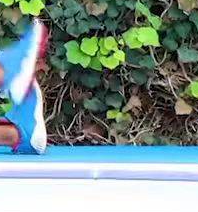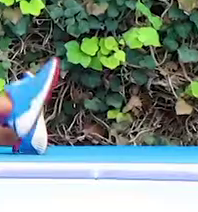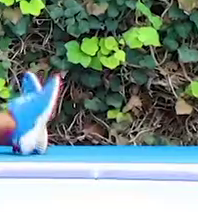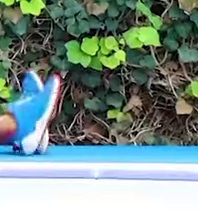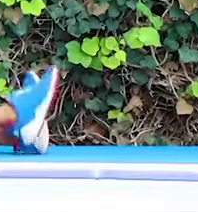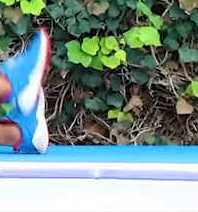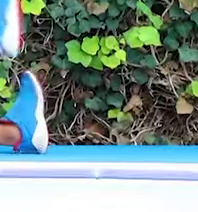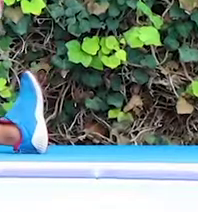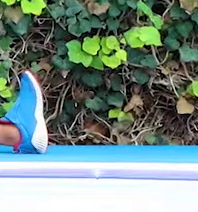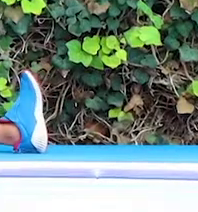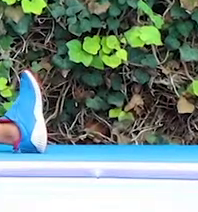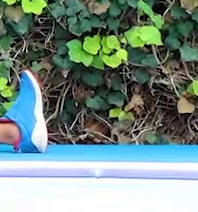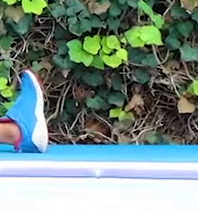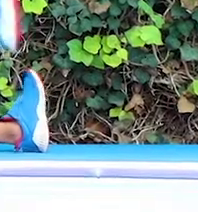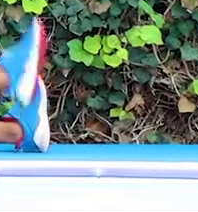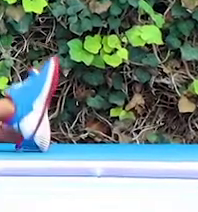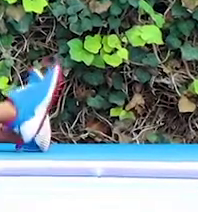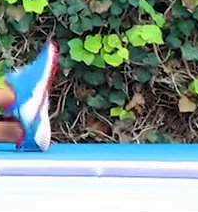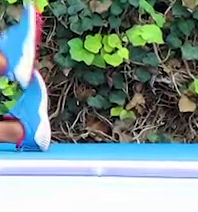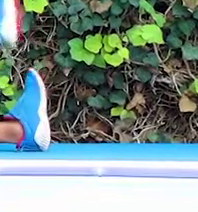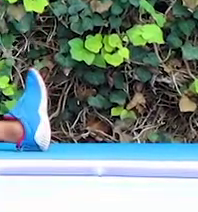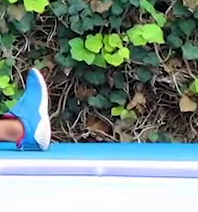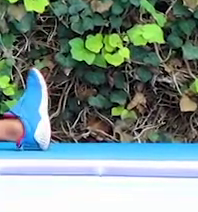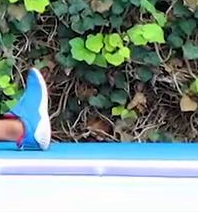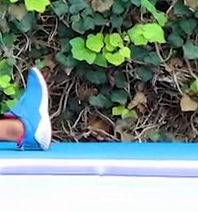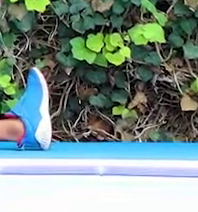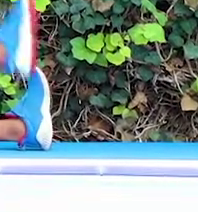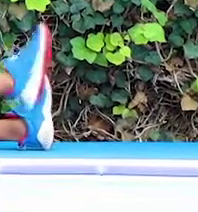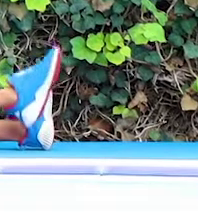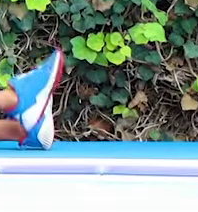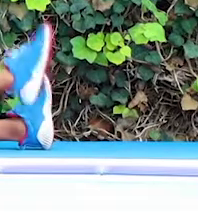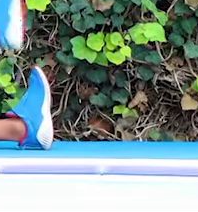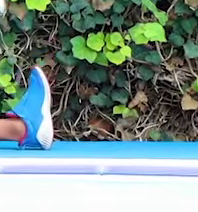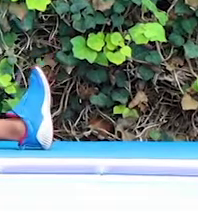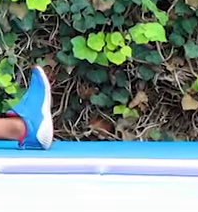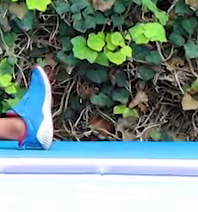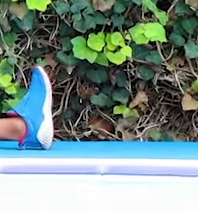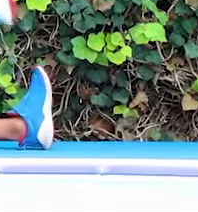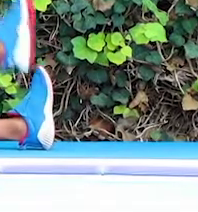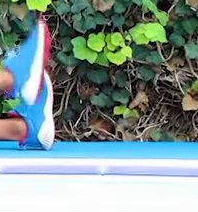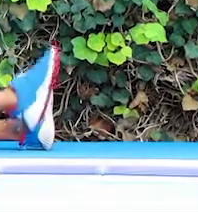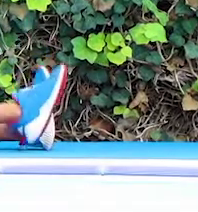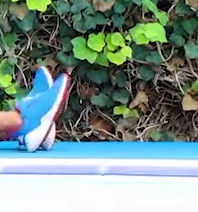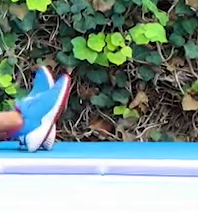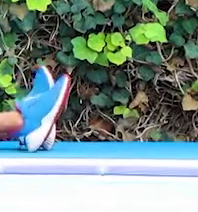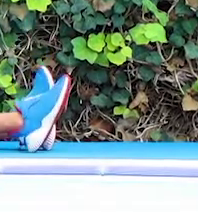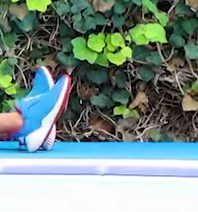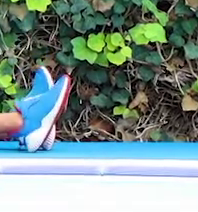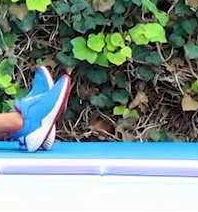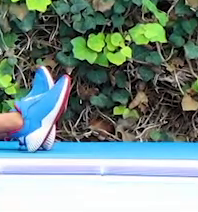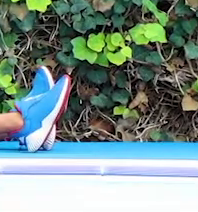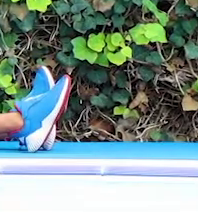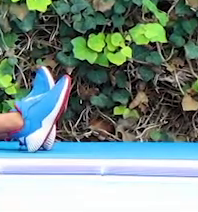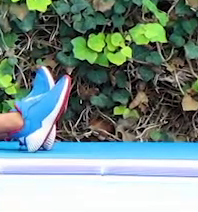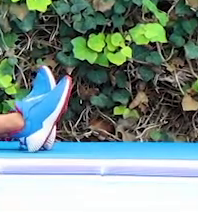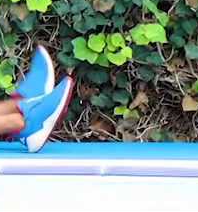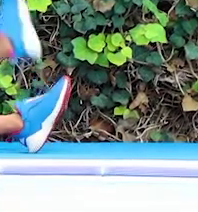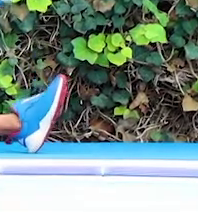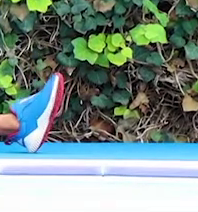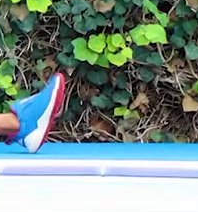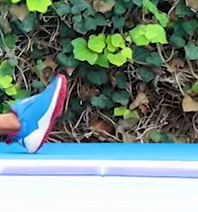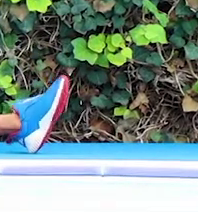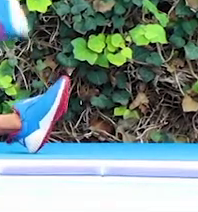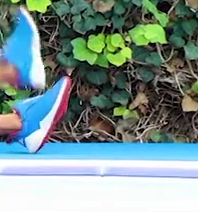derecha Cinco veces Sin tocar el suelo Dos más Estira muy bien Exacto Cambiamos Pie